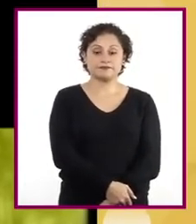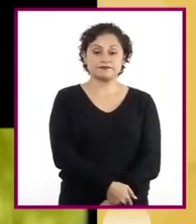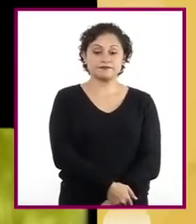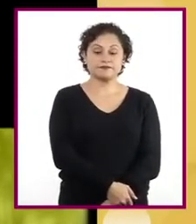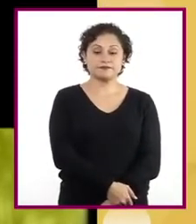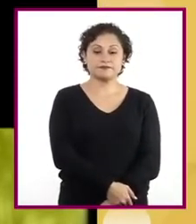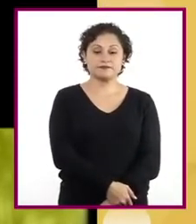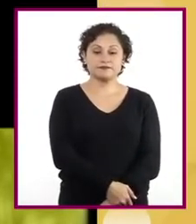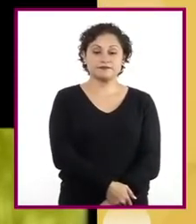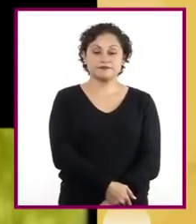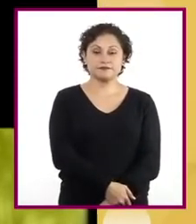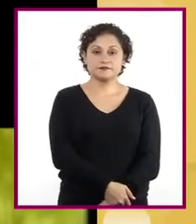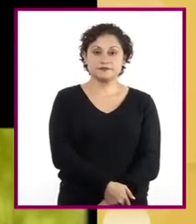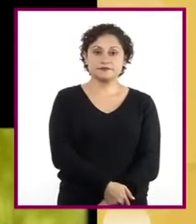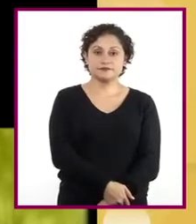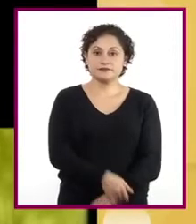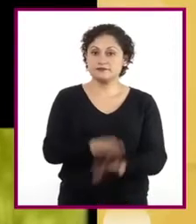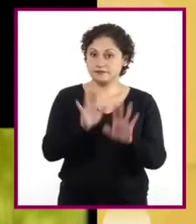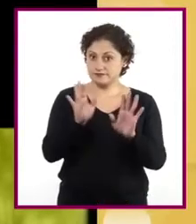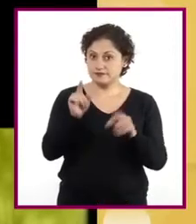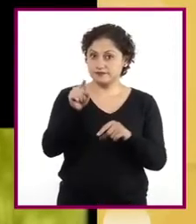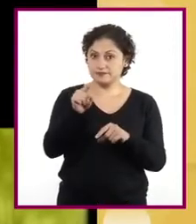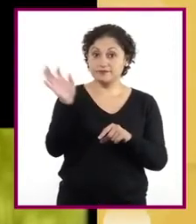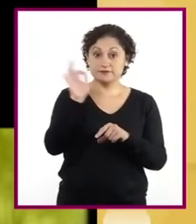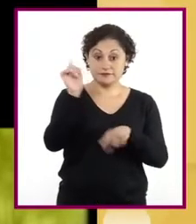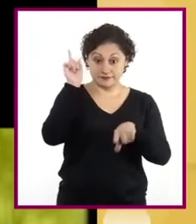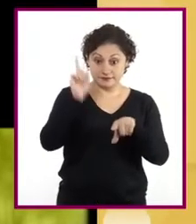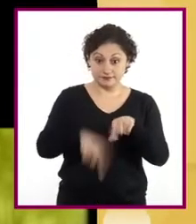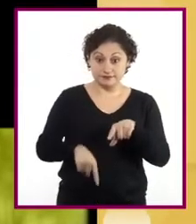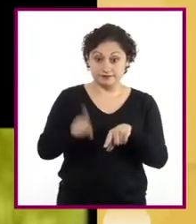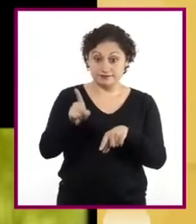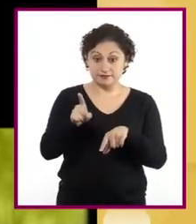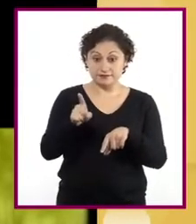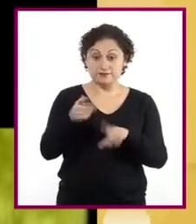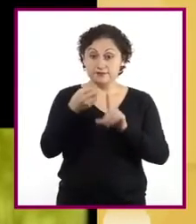¿Se pierde el sentido del texto si omitimos estas frases?